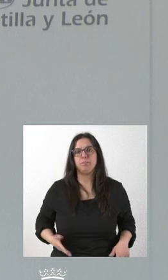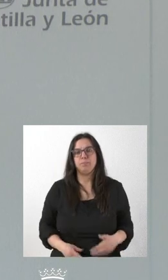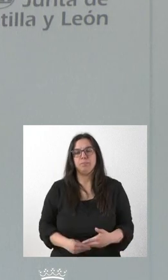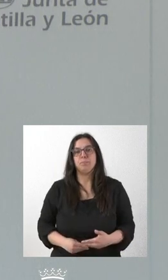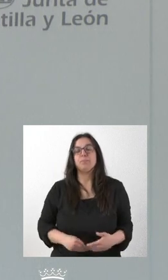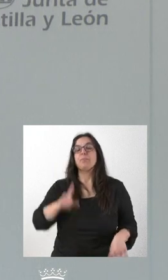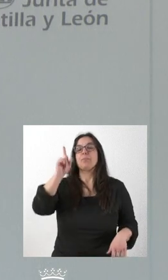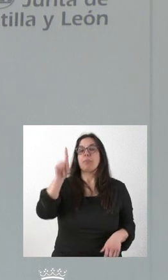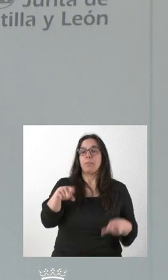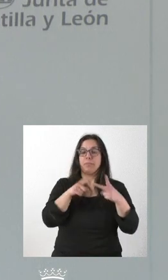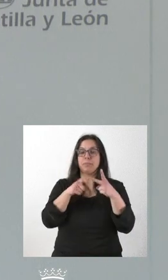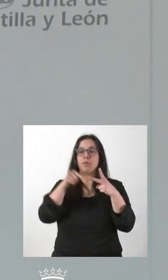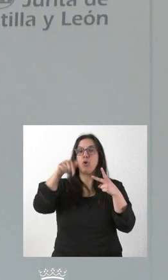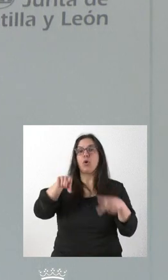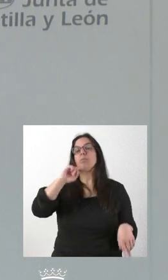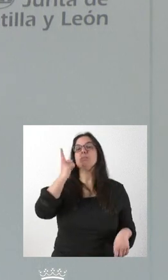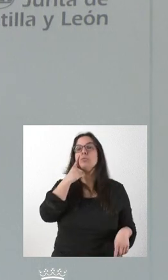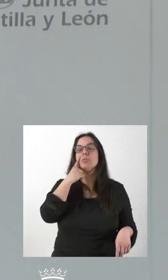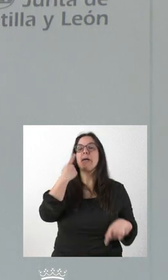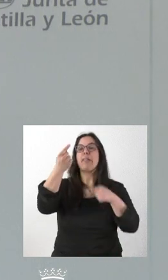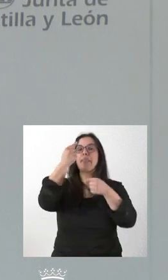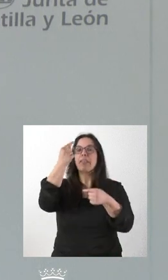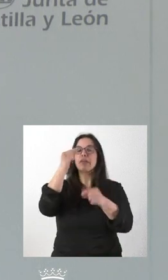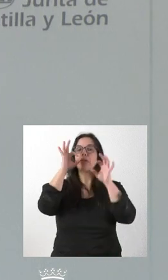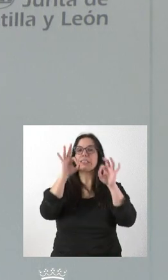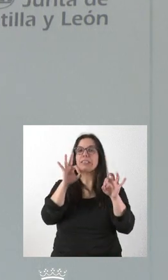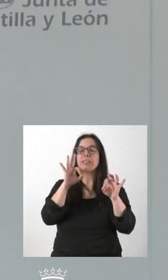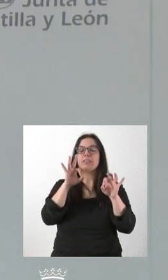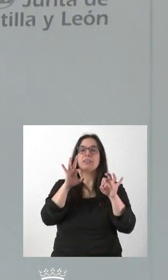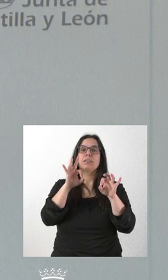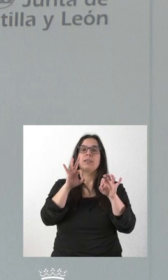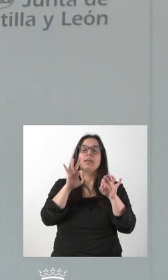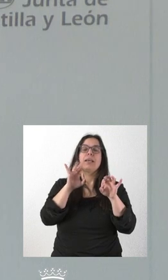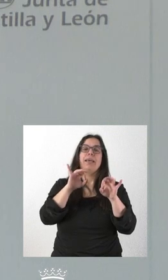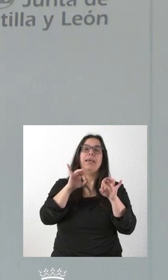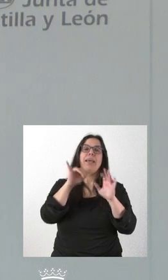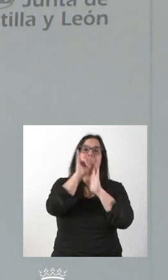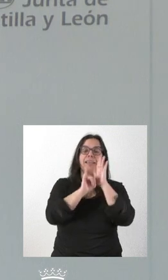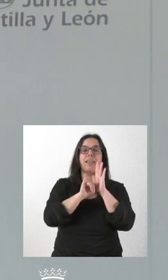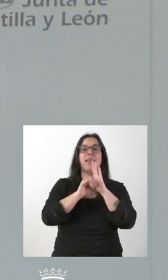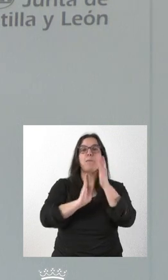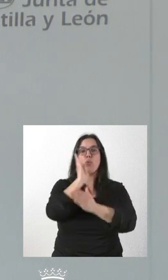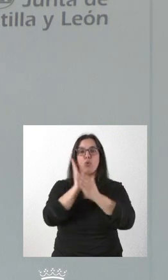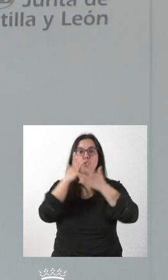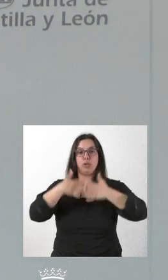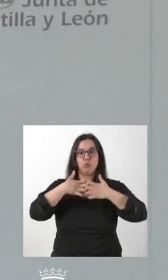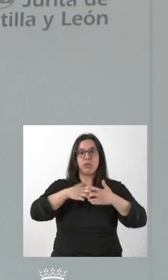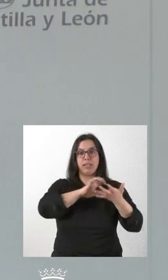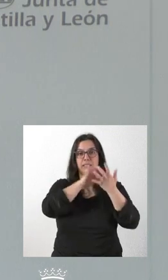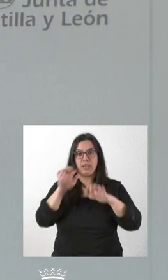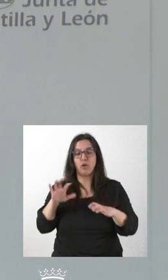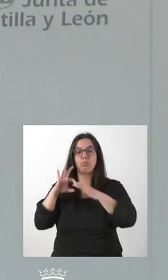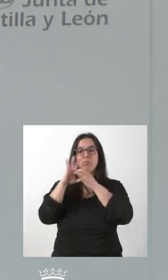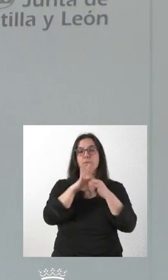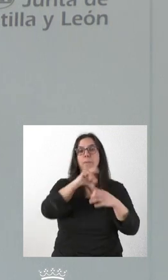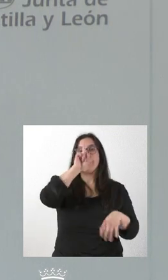indicarles que hoy hemos conocido los datos del índice de producción industrial de Castilla y León. Los correspondientes al